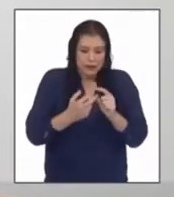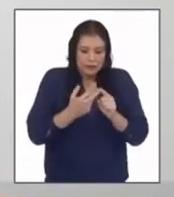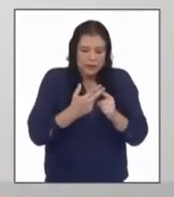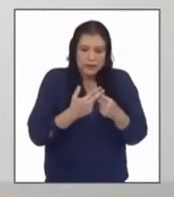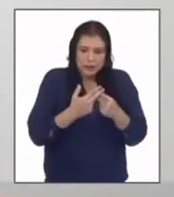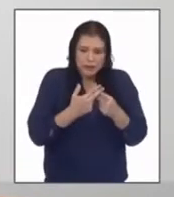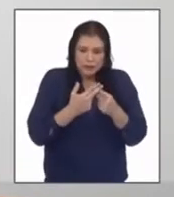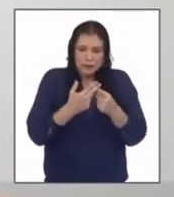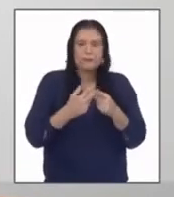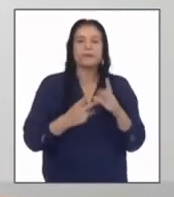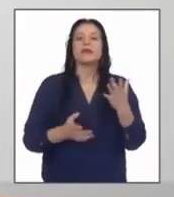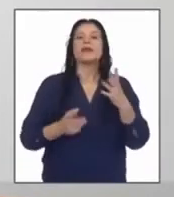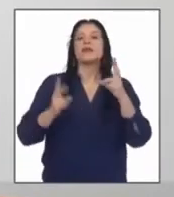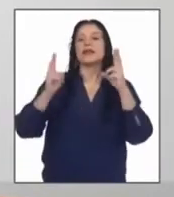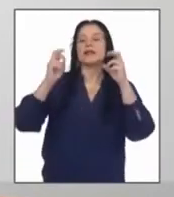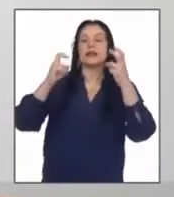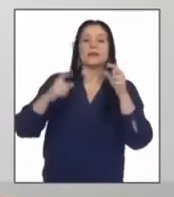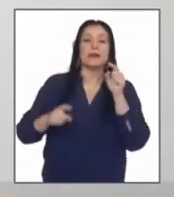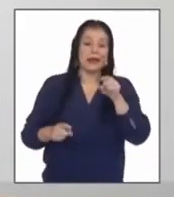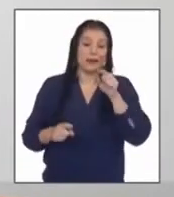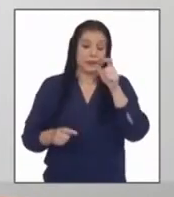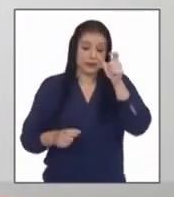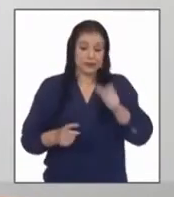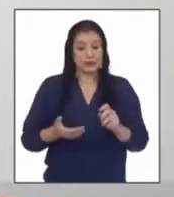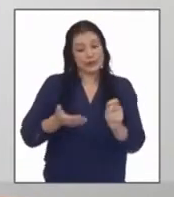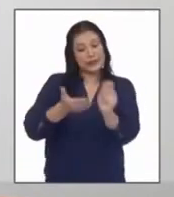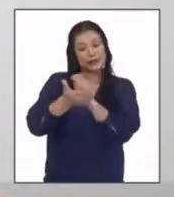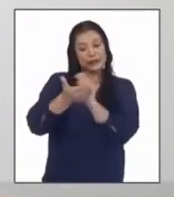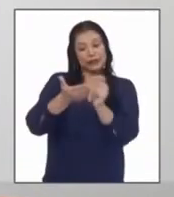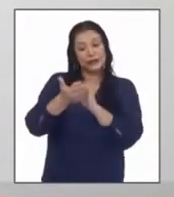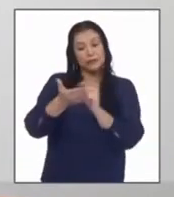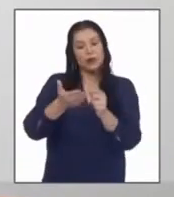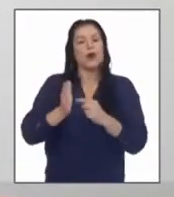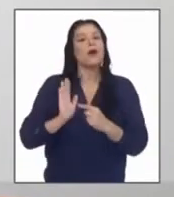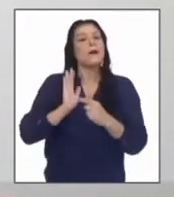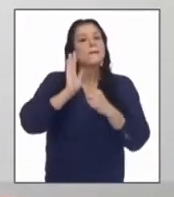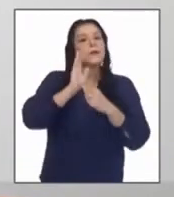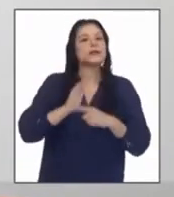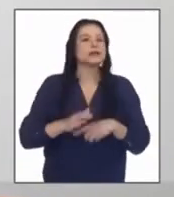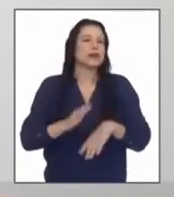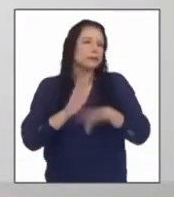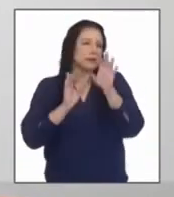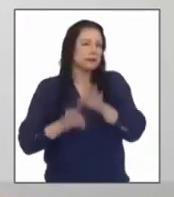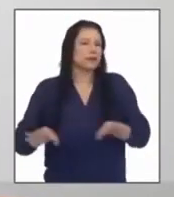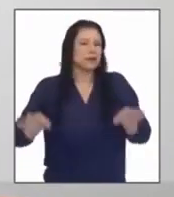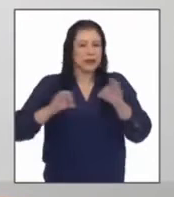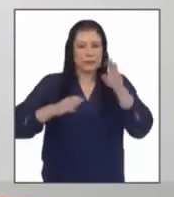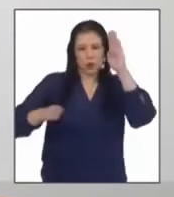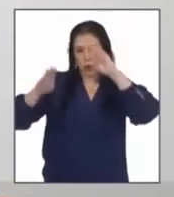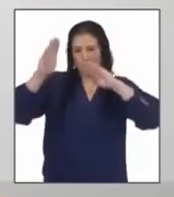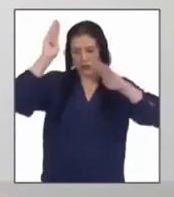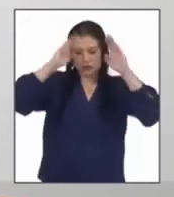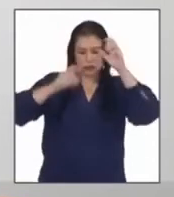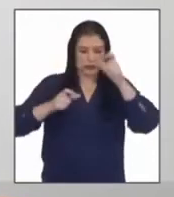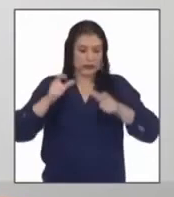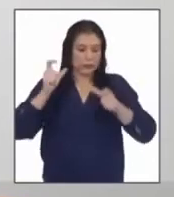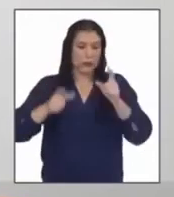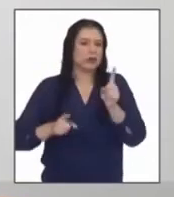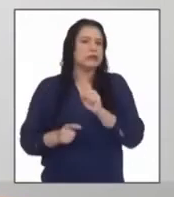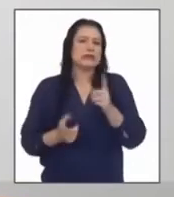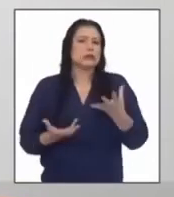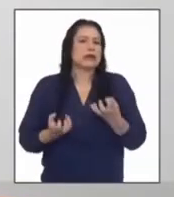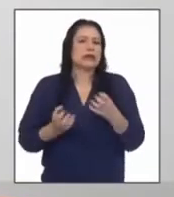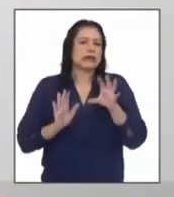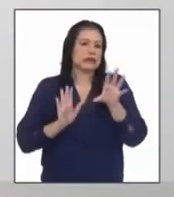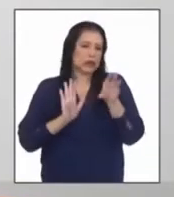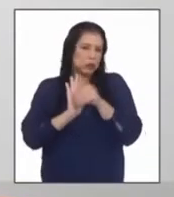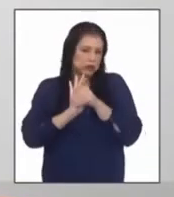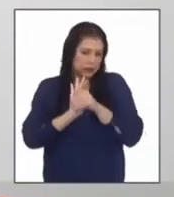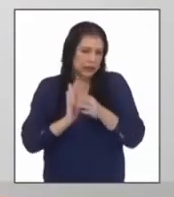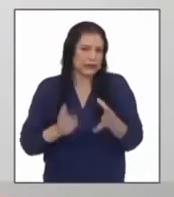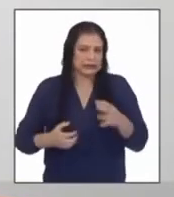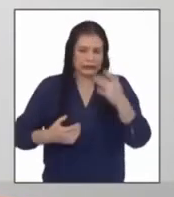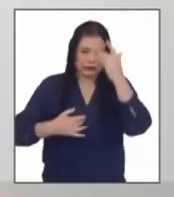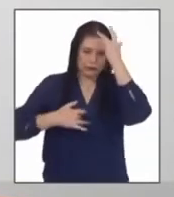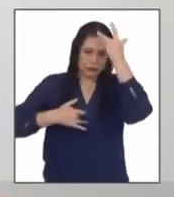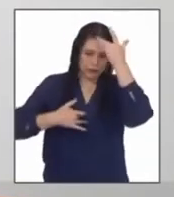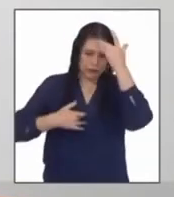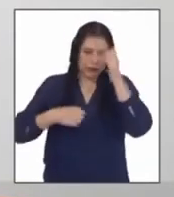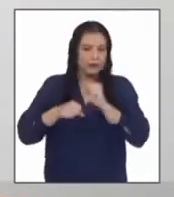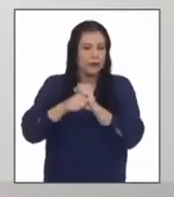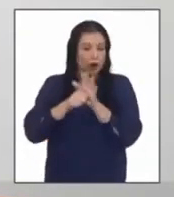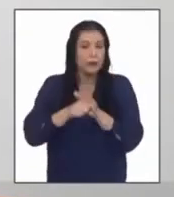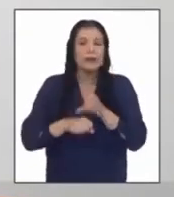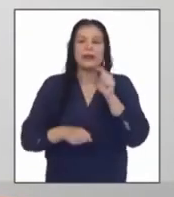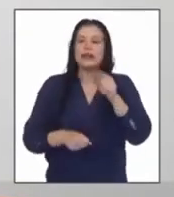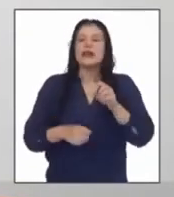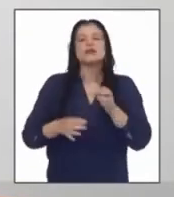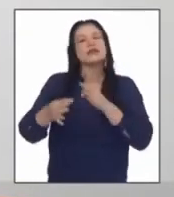tema la autora señala la principal preocupación del ciudadano de no contagiarse y es una descripción